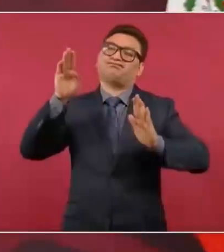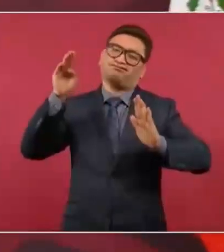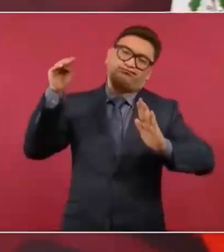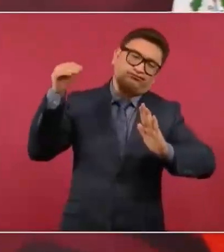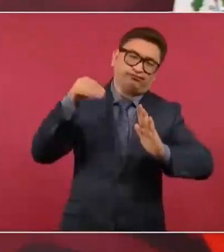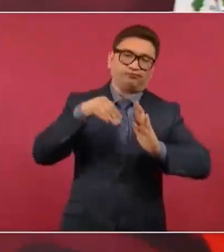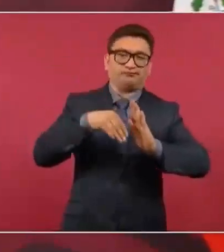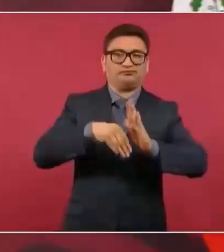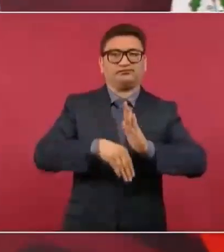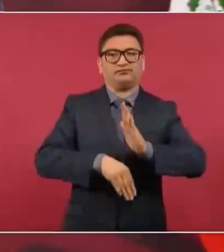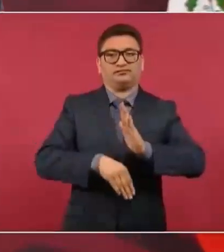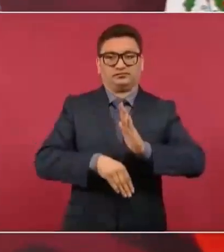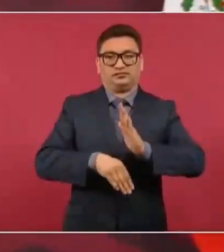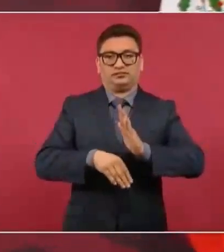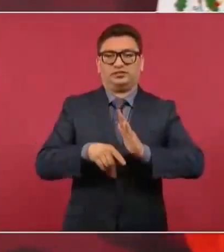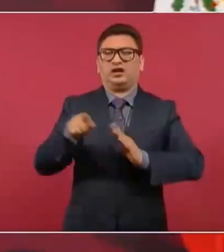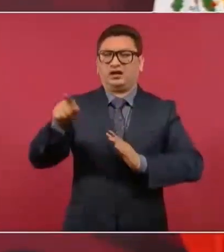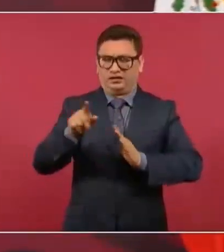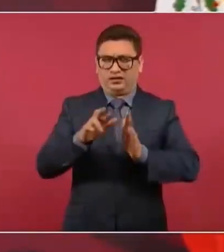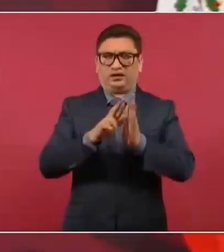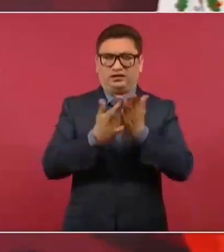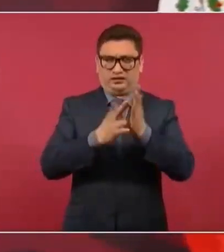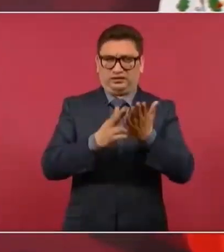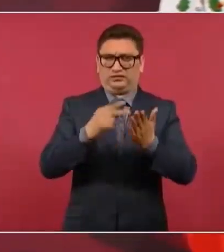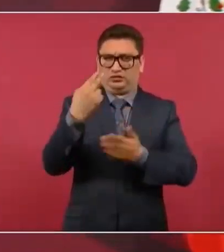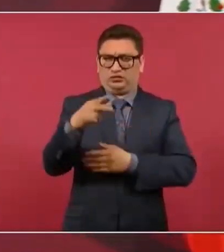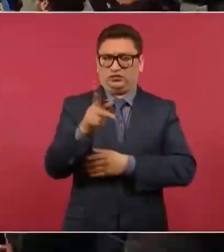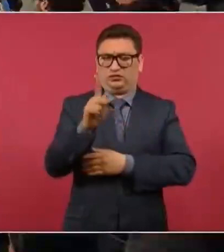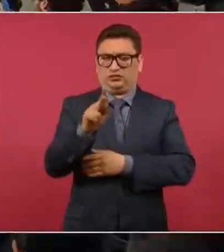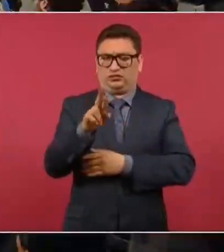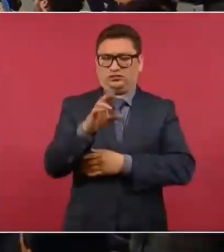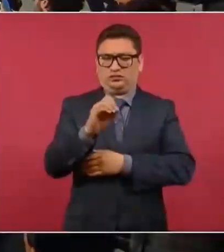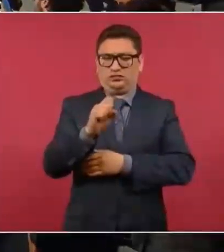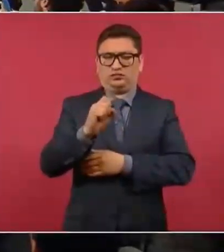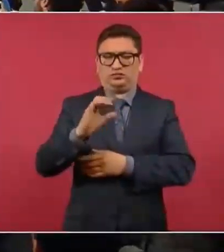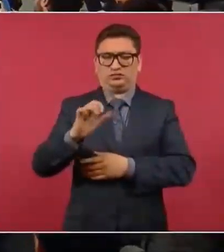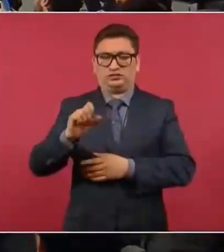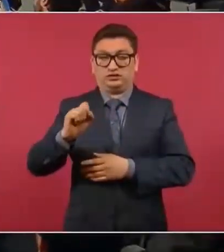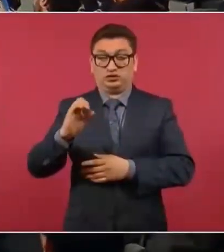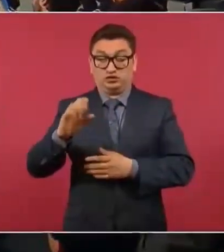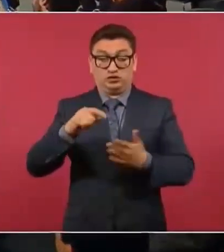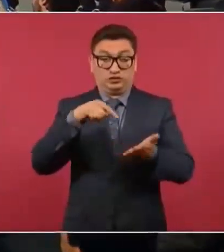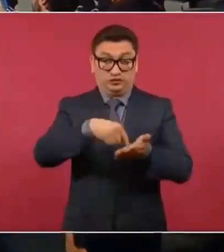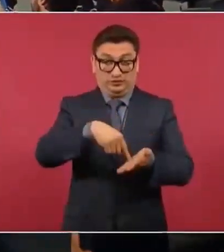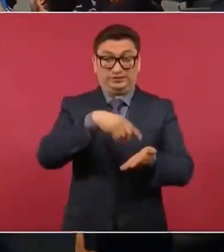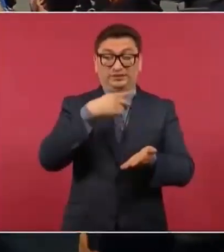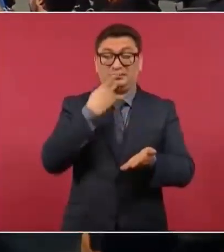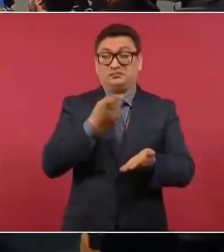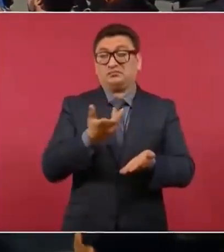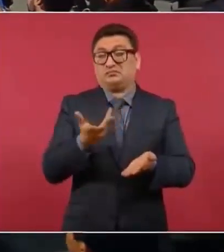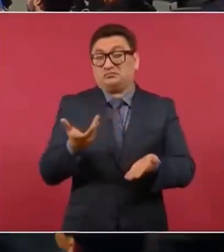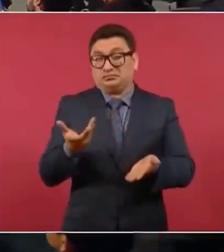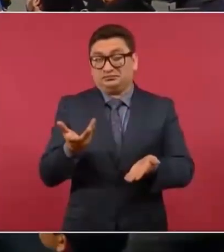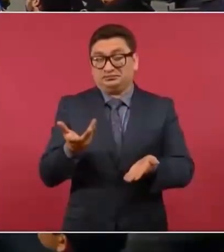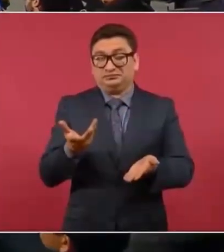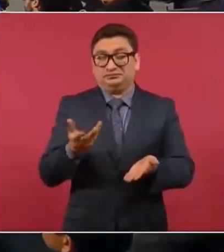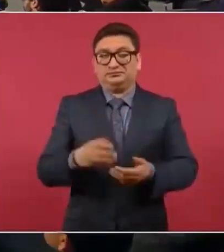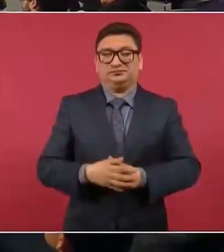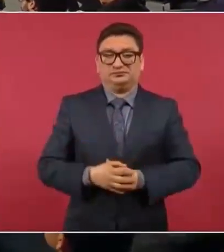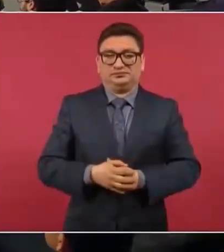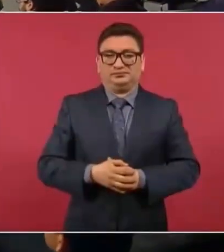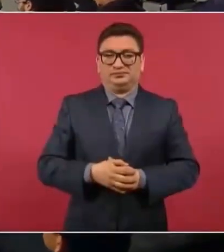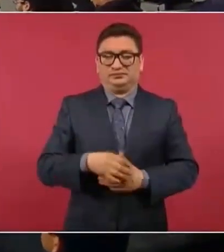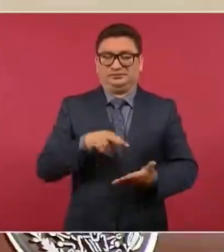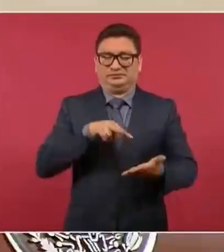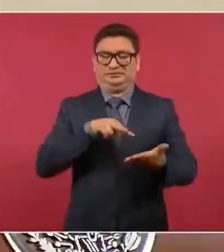revista, Proceso, que está de